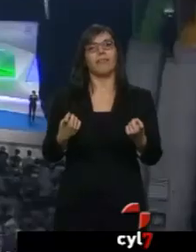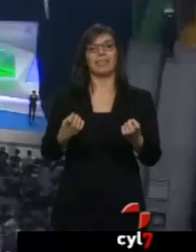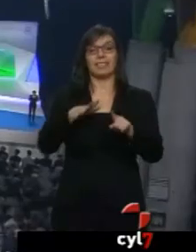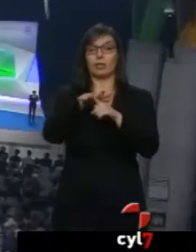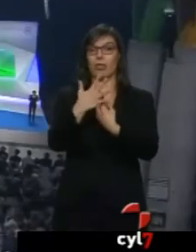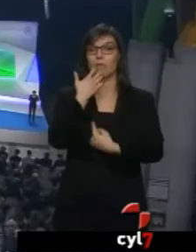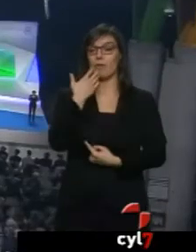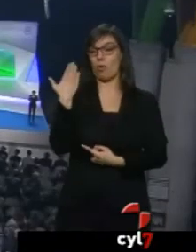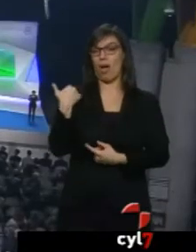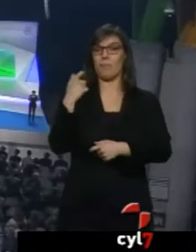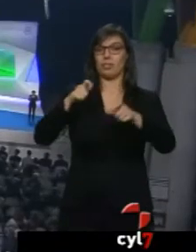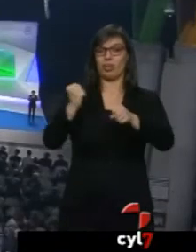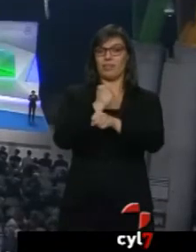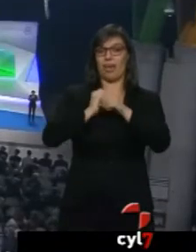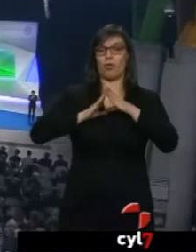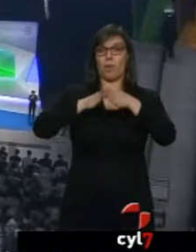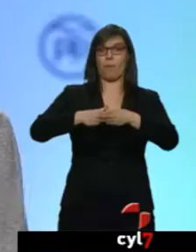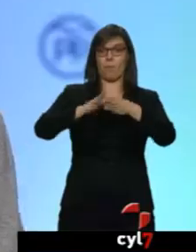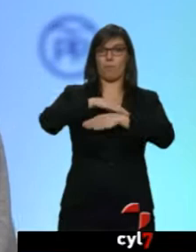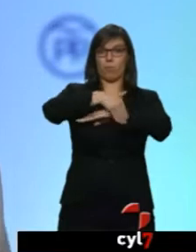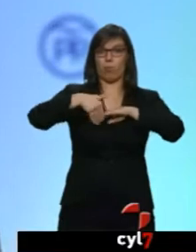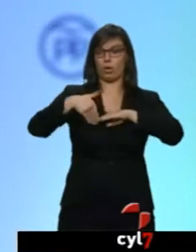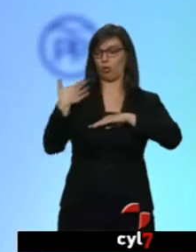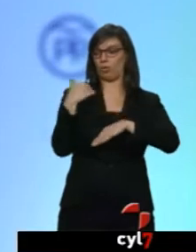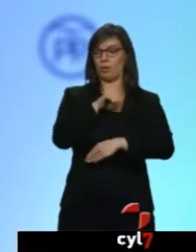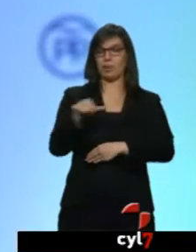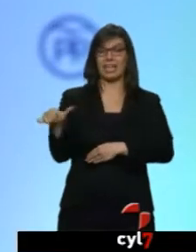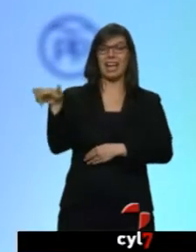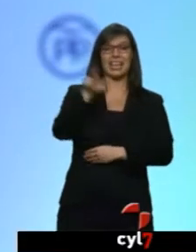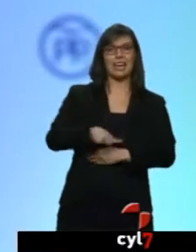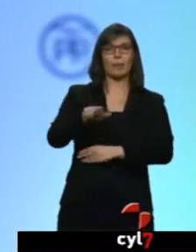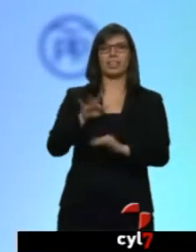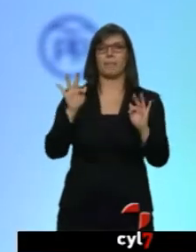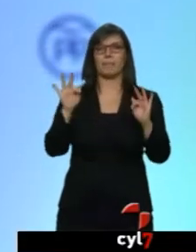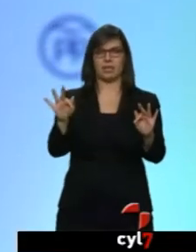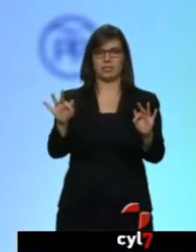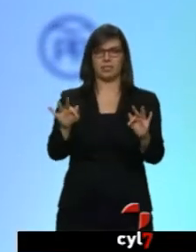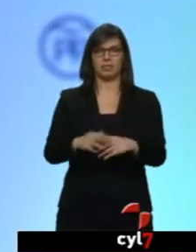estivadores... ...que hemos vivido esta semana no se vuelvan a repetir nunca.